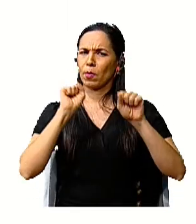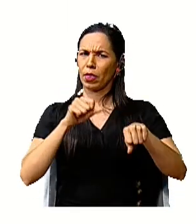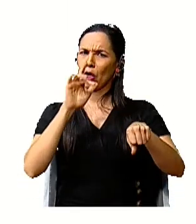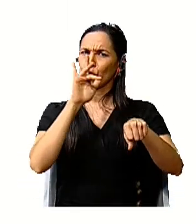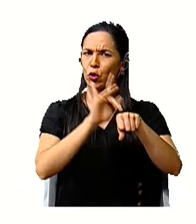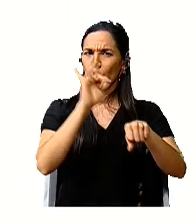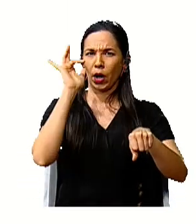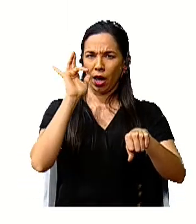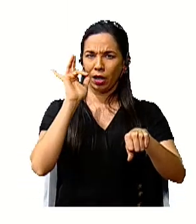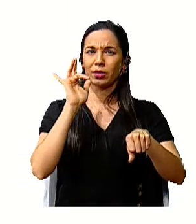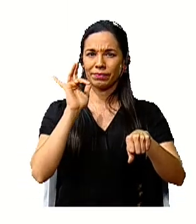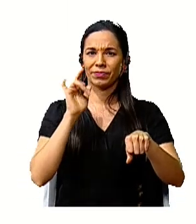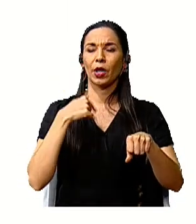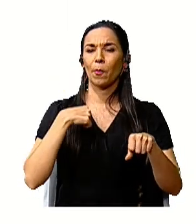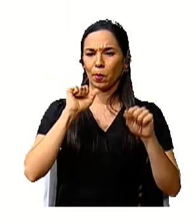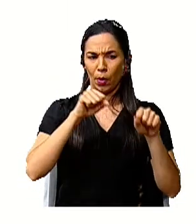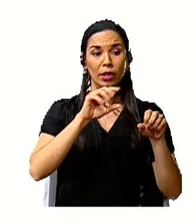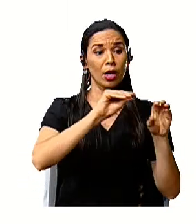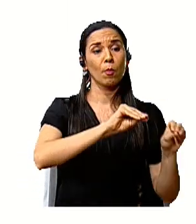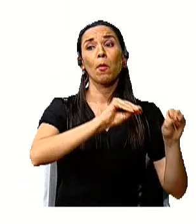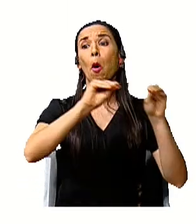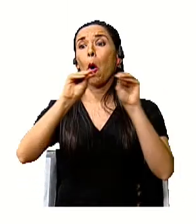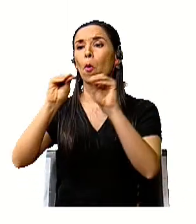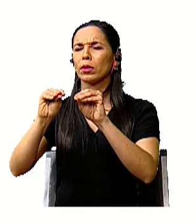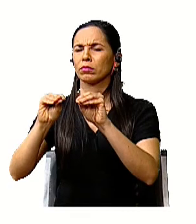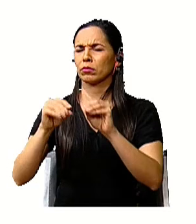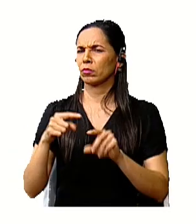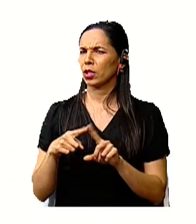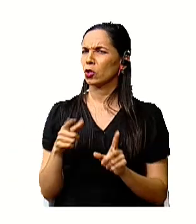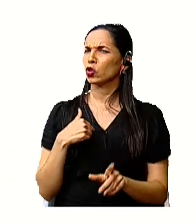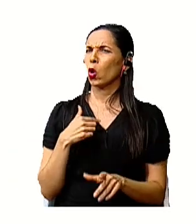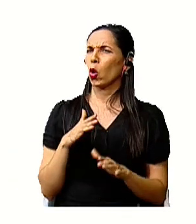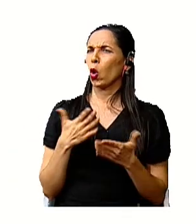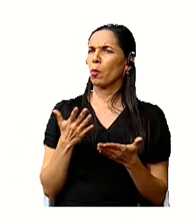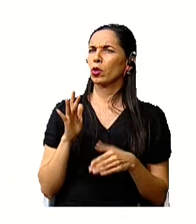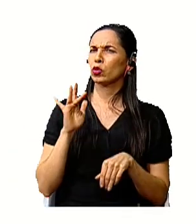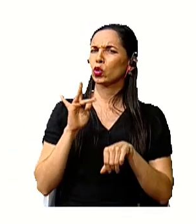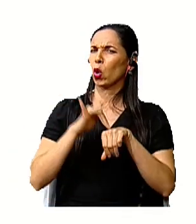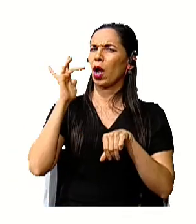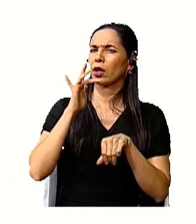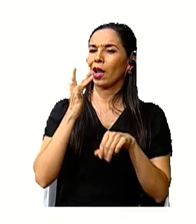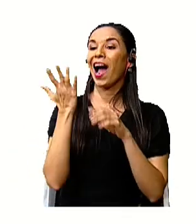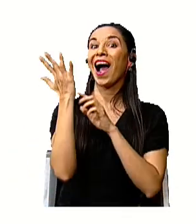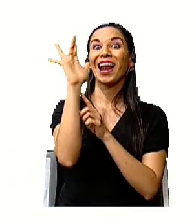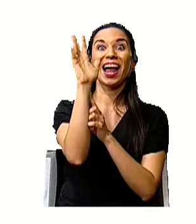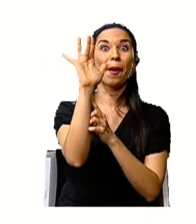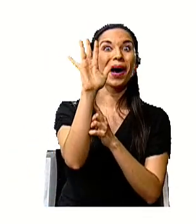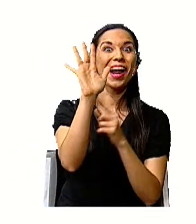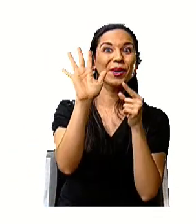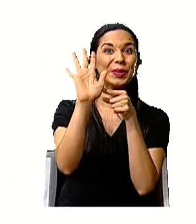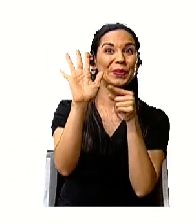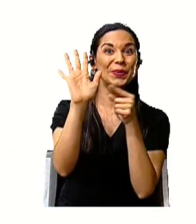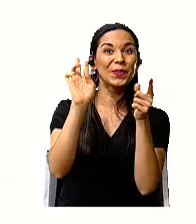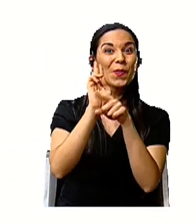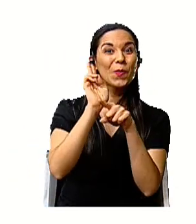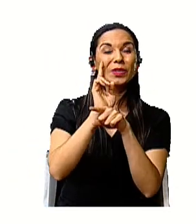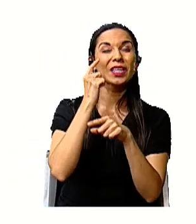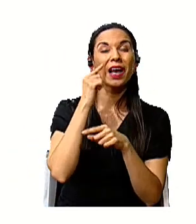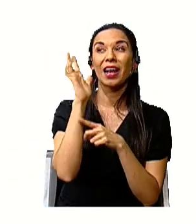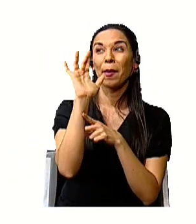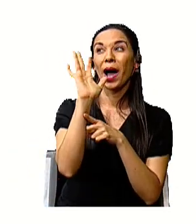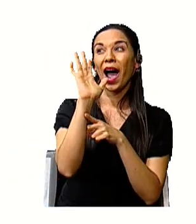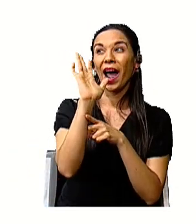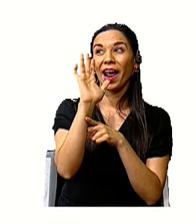inclusive trasladarlos. ¿Y con qué tocamos generalmente? Con nuestra mano. Entonces, esta mano